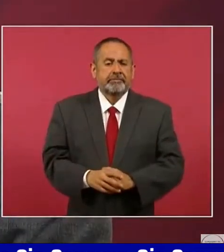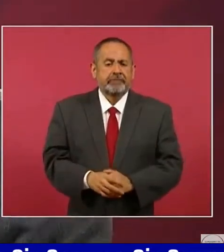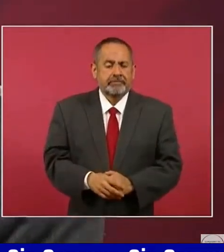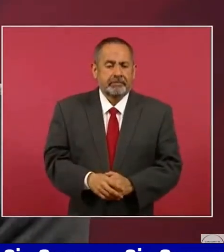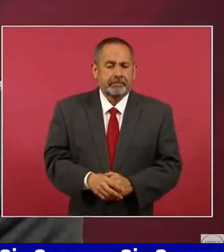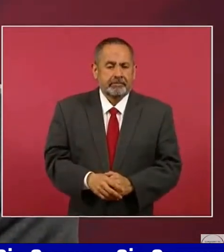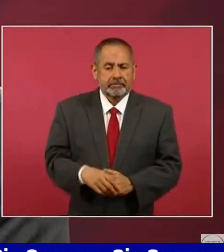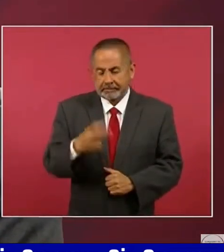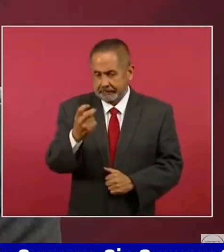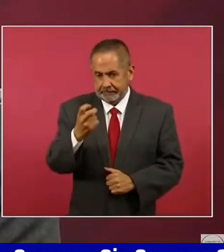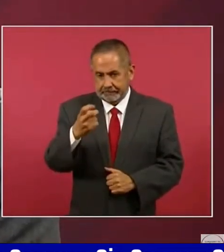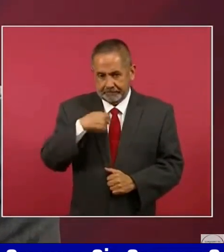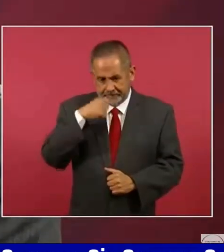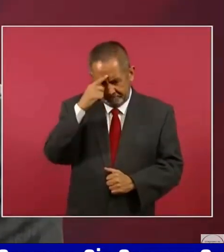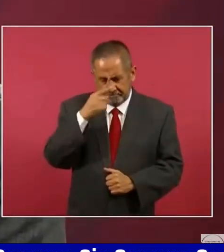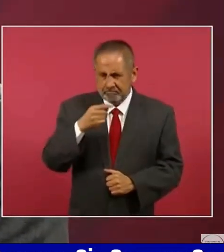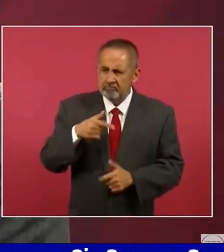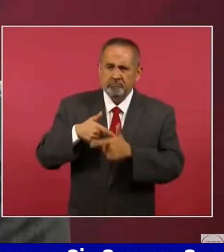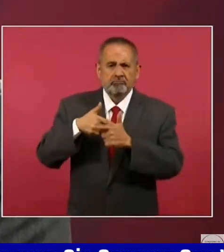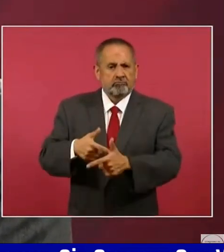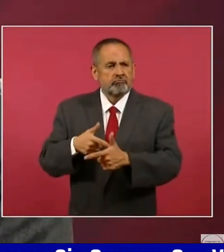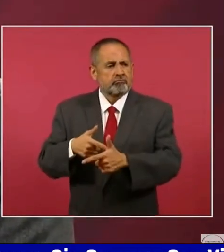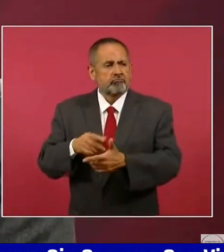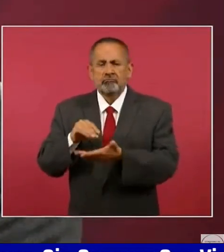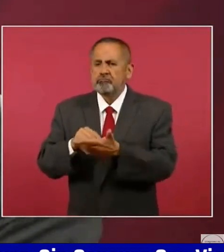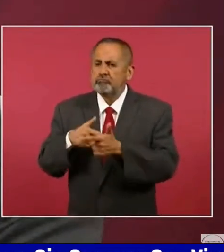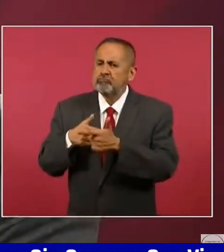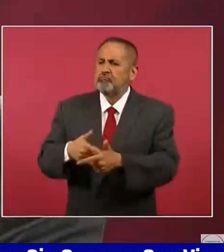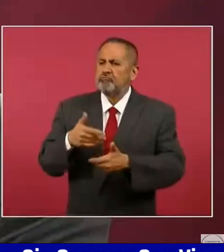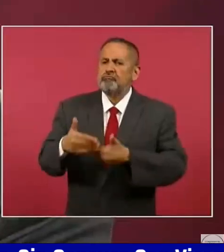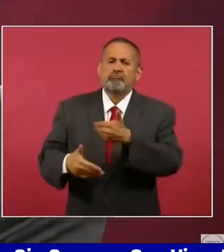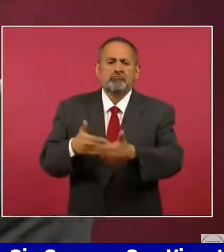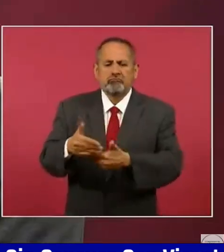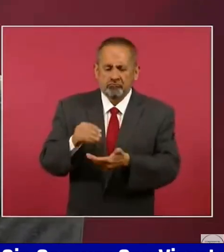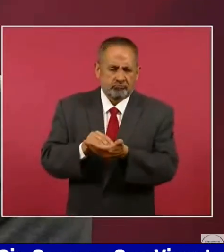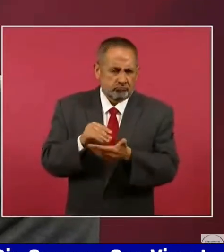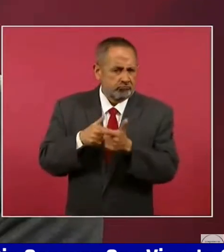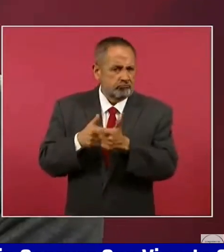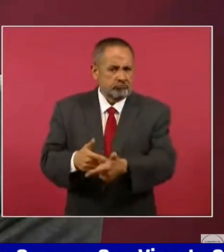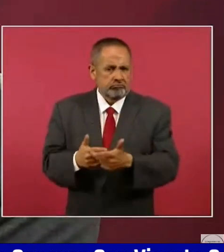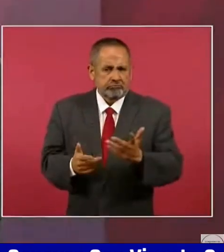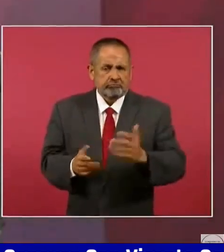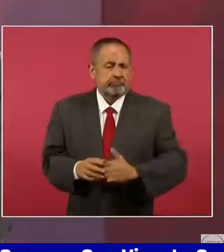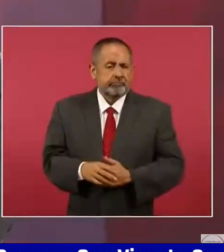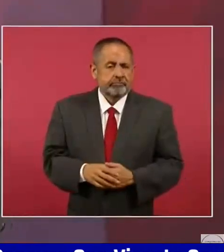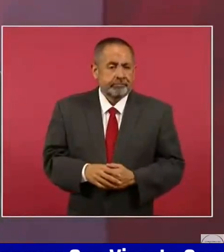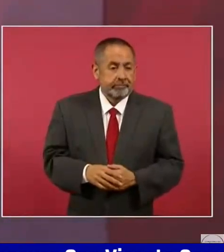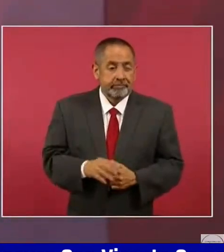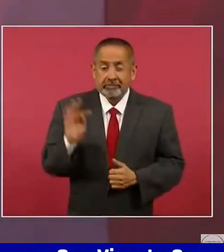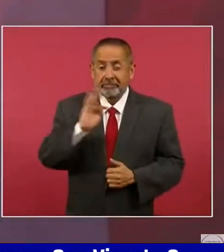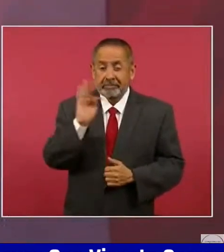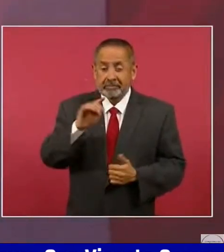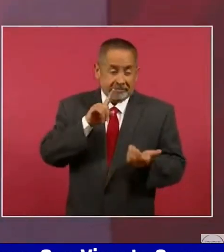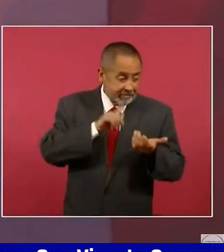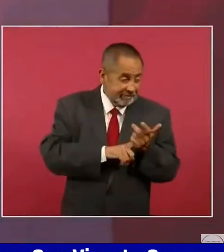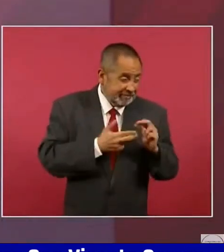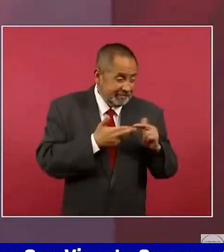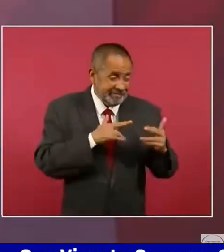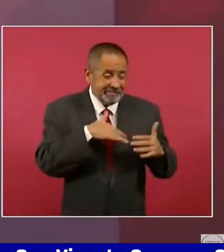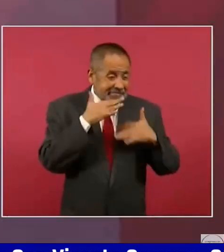Por eso resisto. Si no, ya me hubiesen destruido.